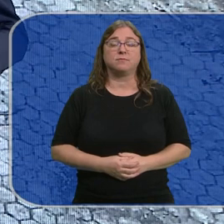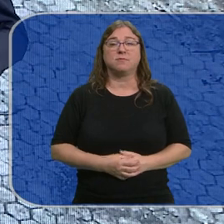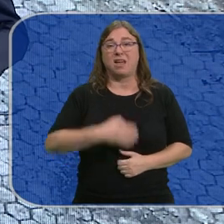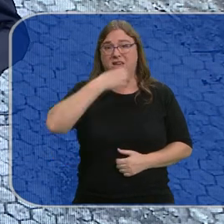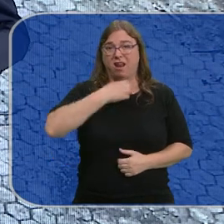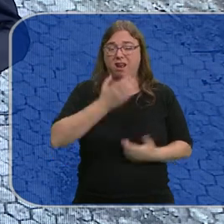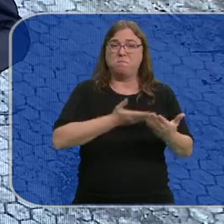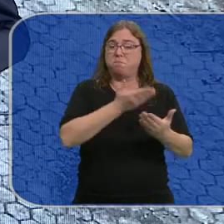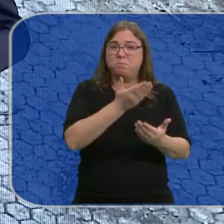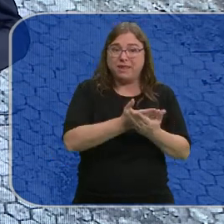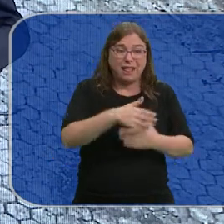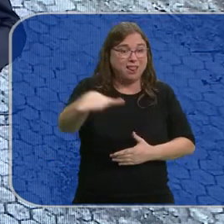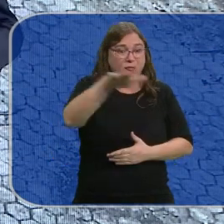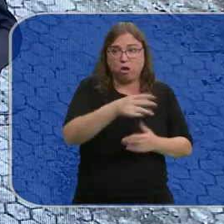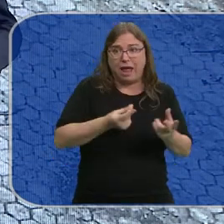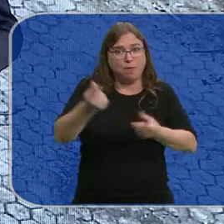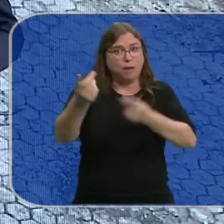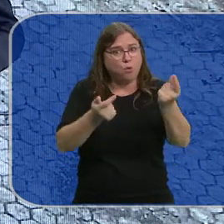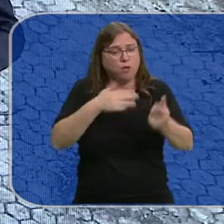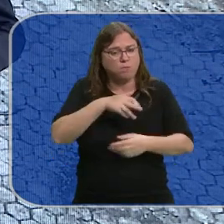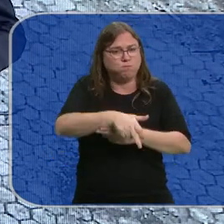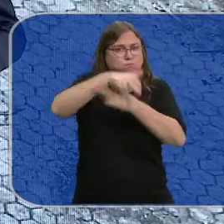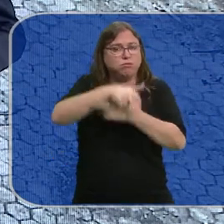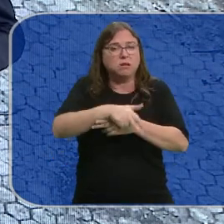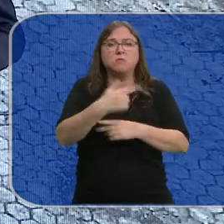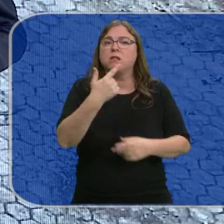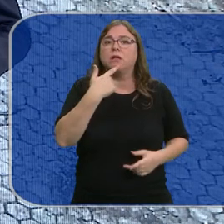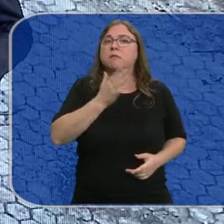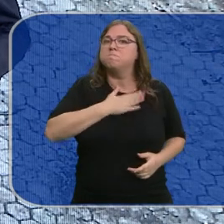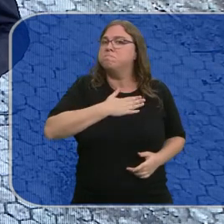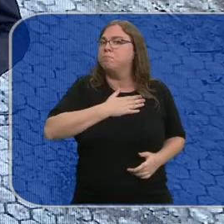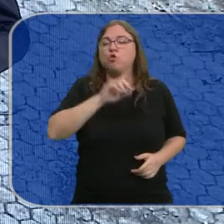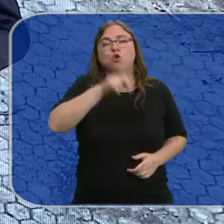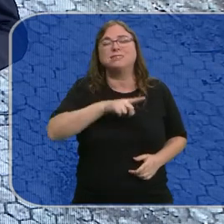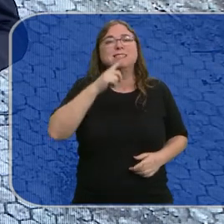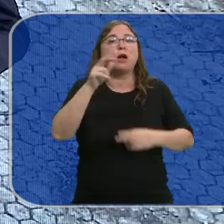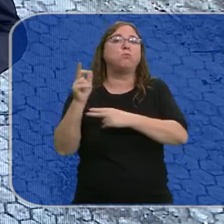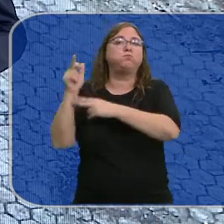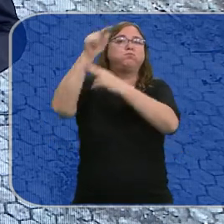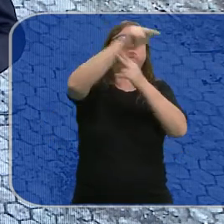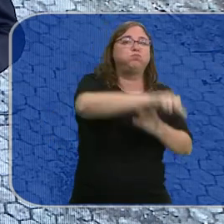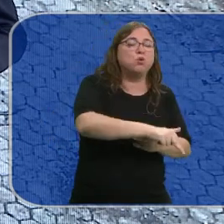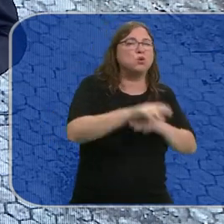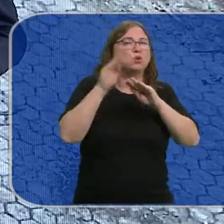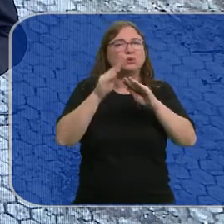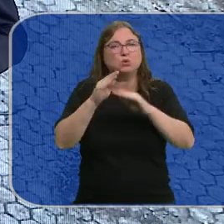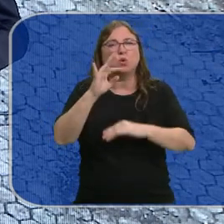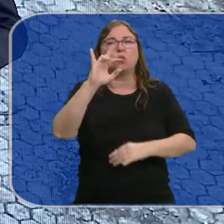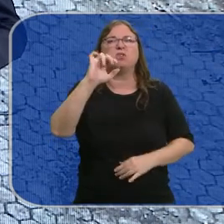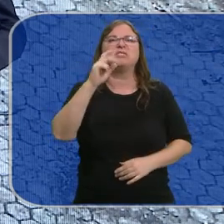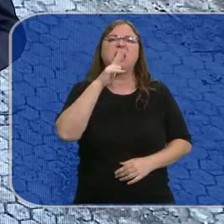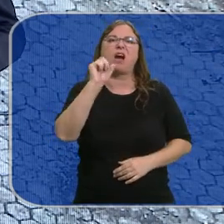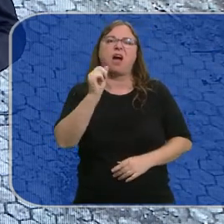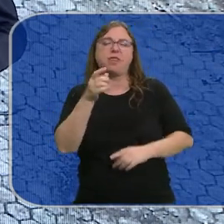Israel había pedido que se evacuara a esa zona para bombardearla, aunque dice que no ha sido uno de sus proyectiles, sino un cohete lanzado por la yihad islámica,